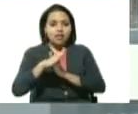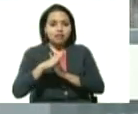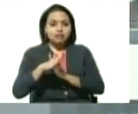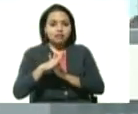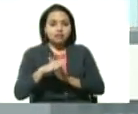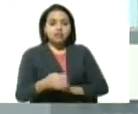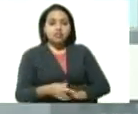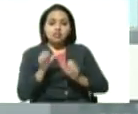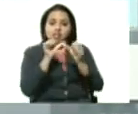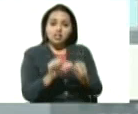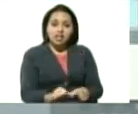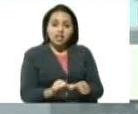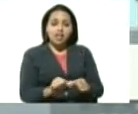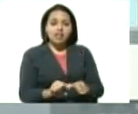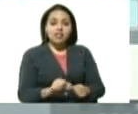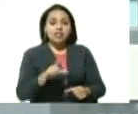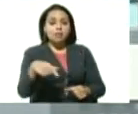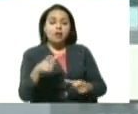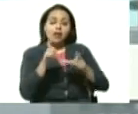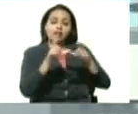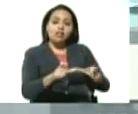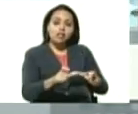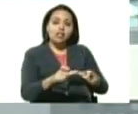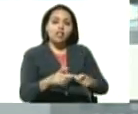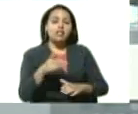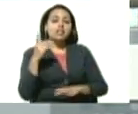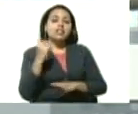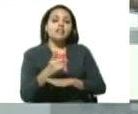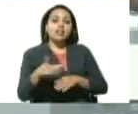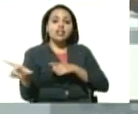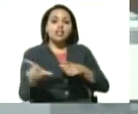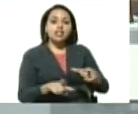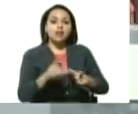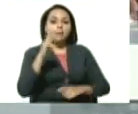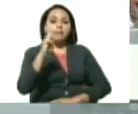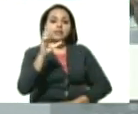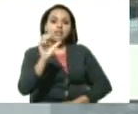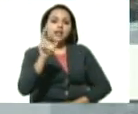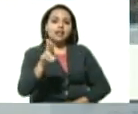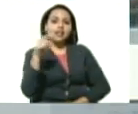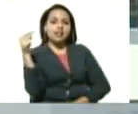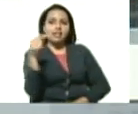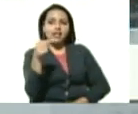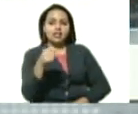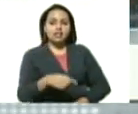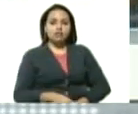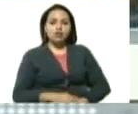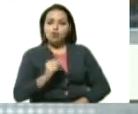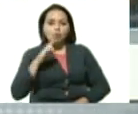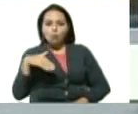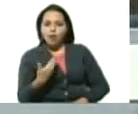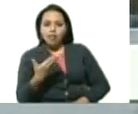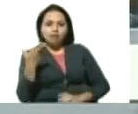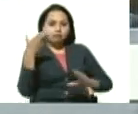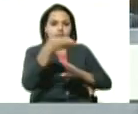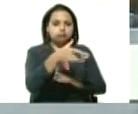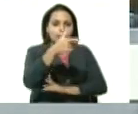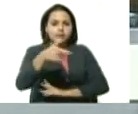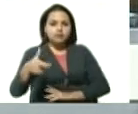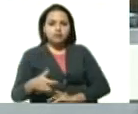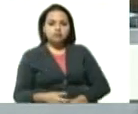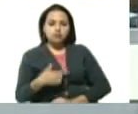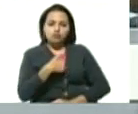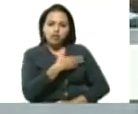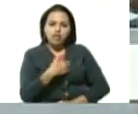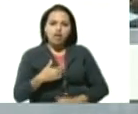la cuarentena con un PCR negativo no recibe visita como ha pasado yo le pido